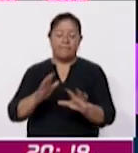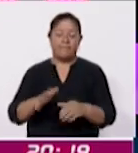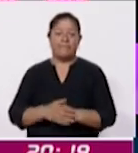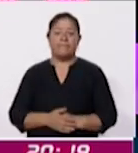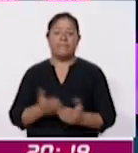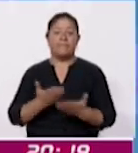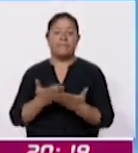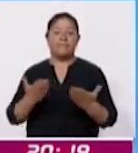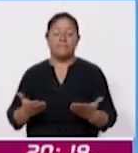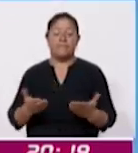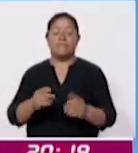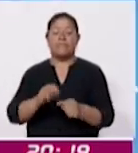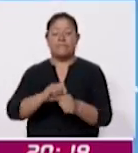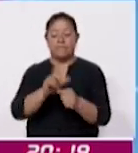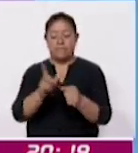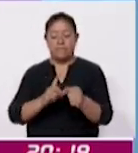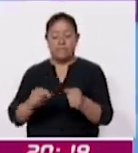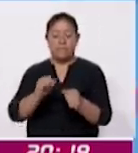nacional.